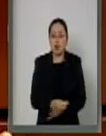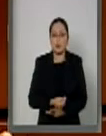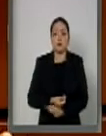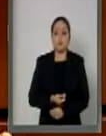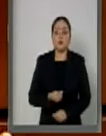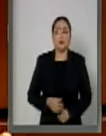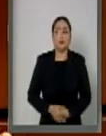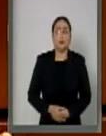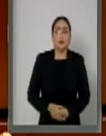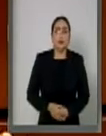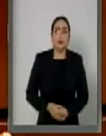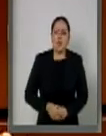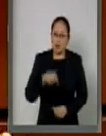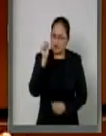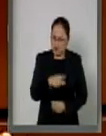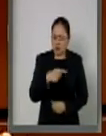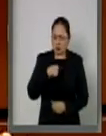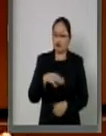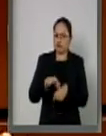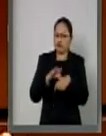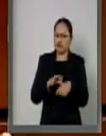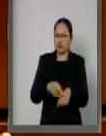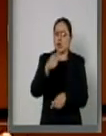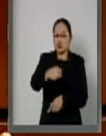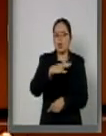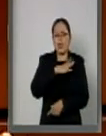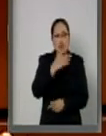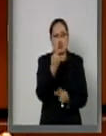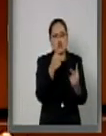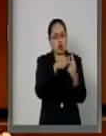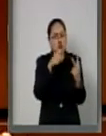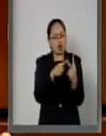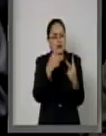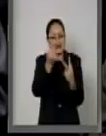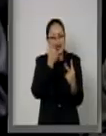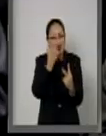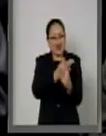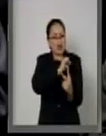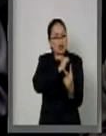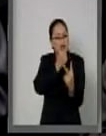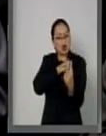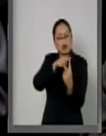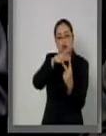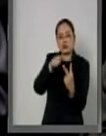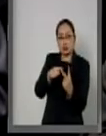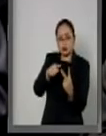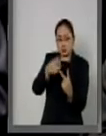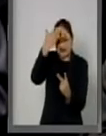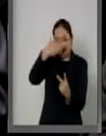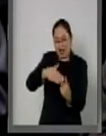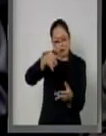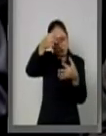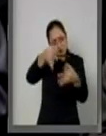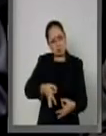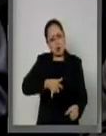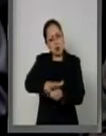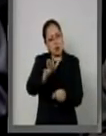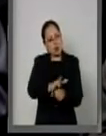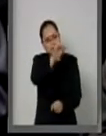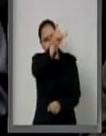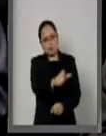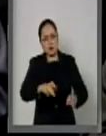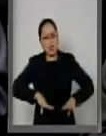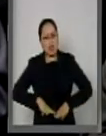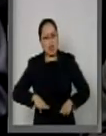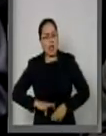Estoy cierto que usted y el secretario de Salud deben de tener claro que su prestigio no debe de ser